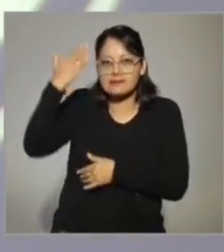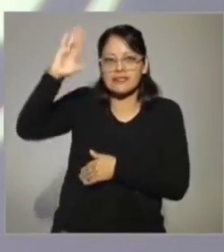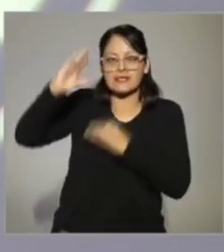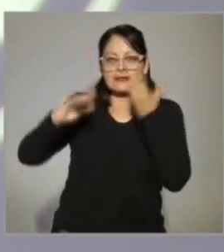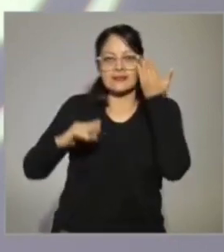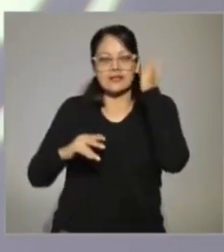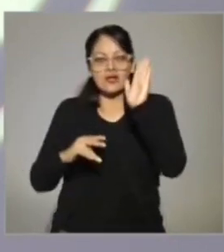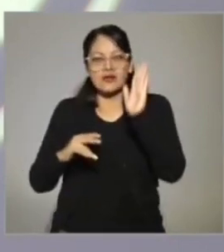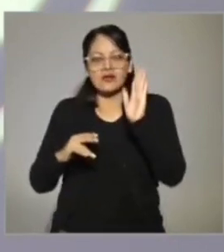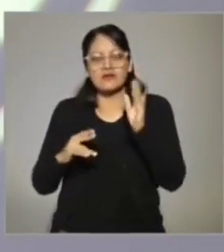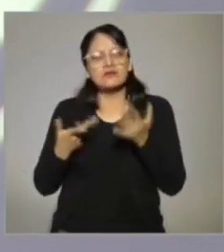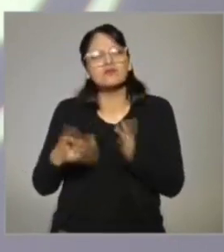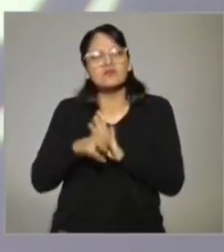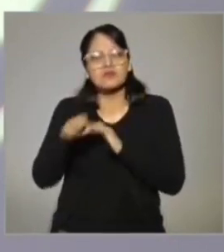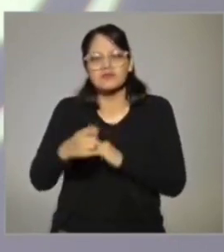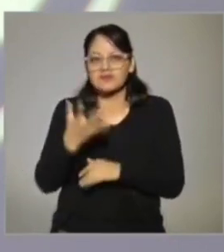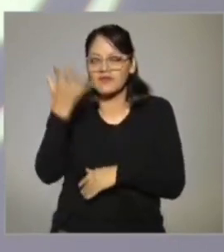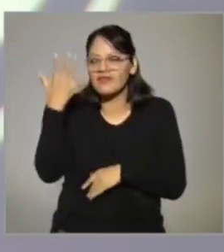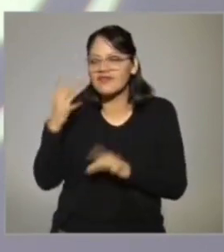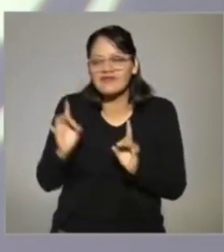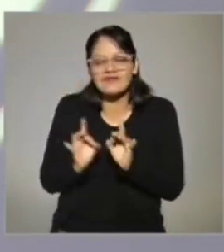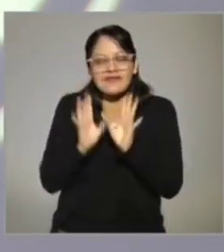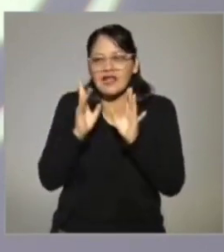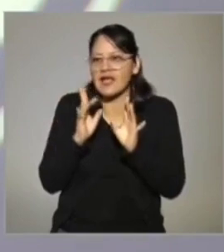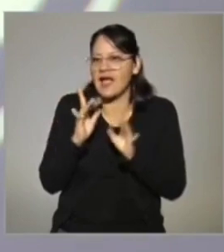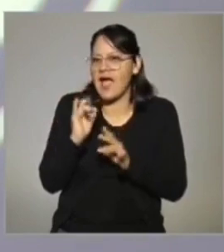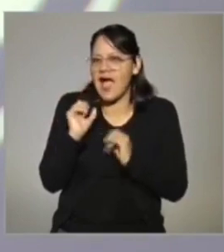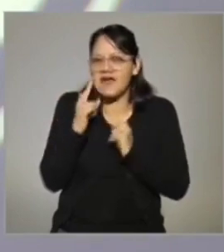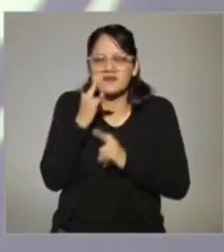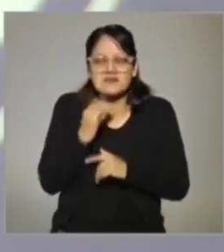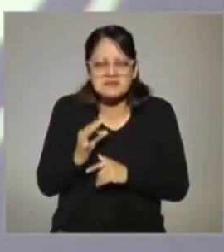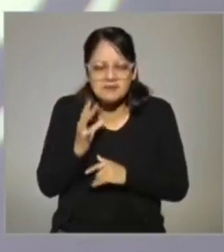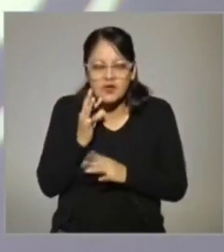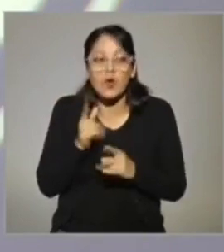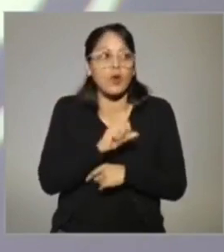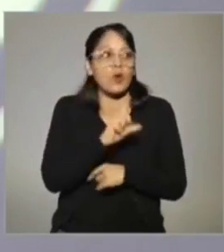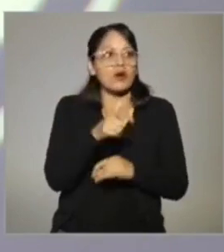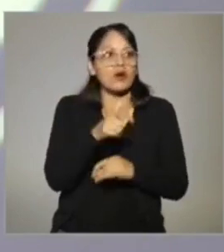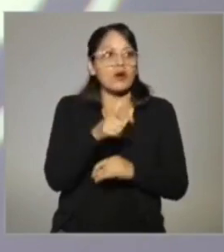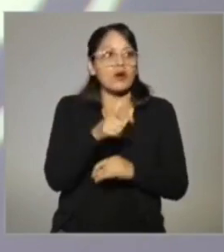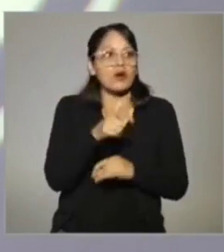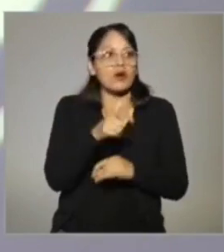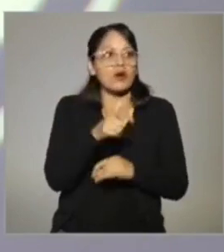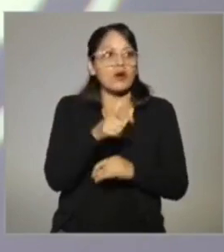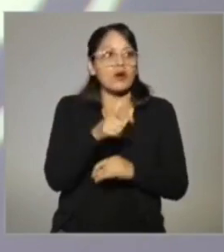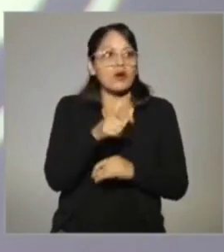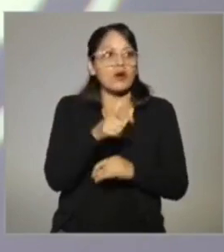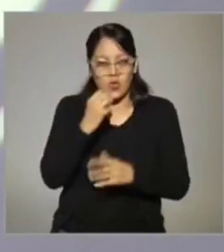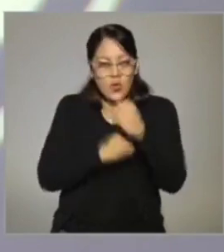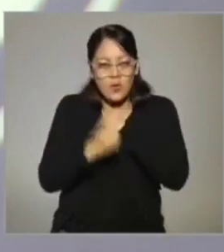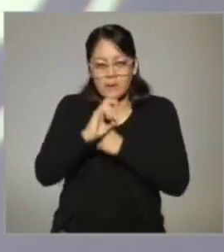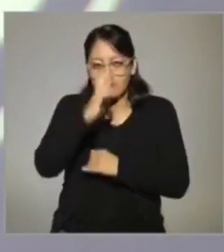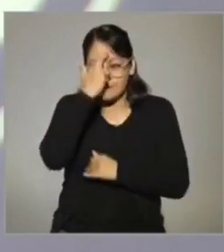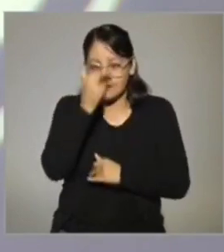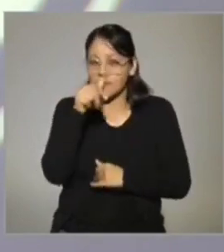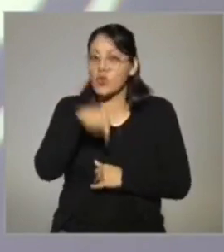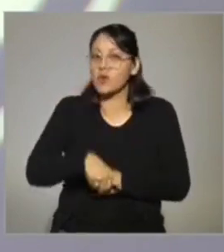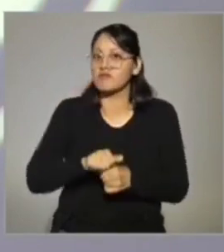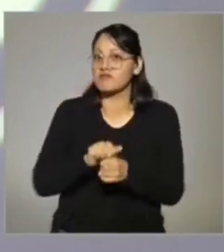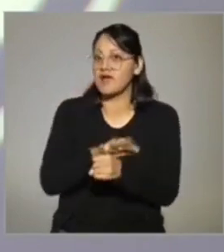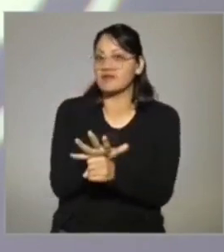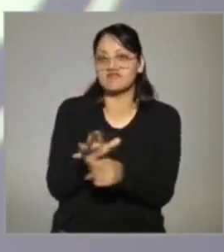Situaciones que van desde las más triviales hasta las más profundas. Definitivamente una obra que les va a hacer recordar, porque bueno, esta pandemia